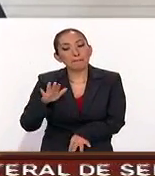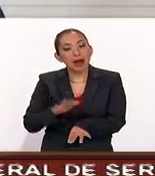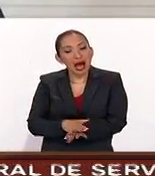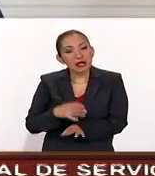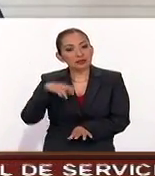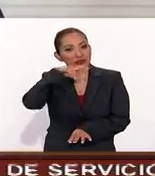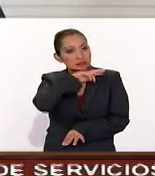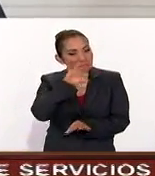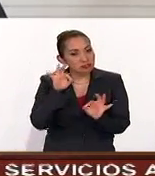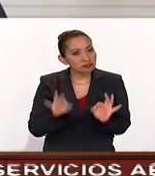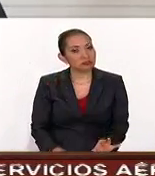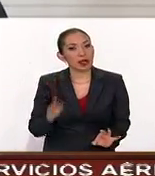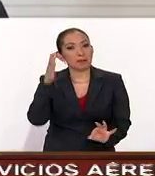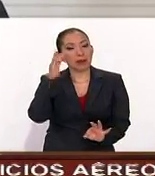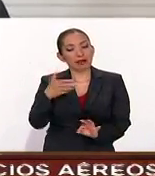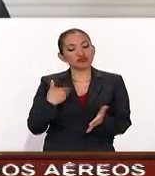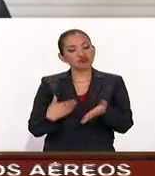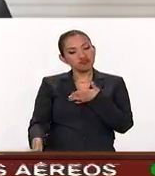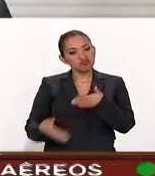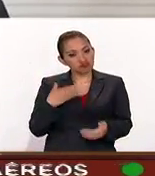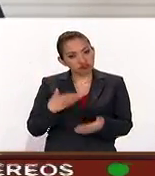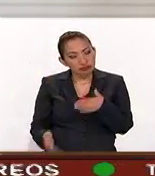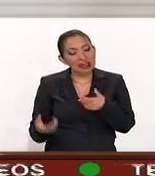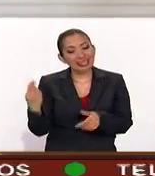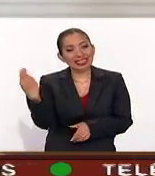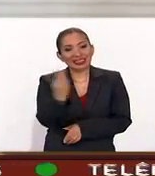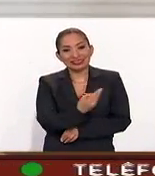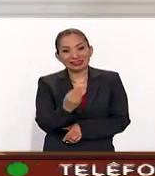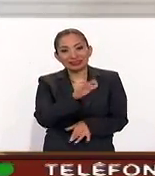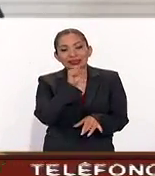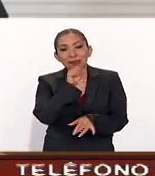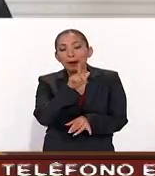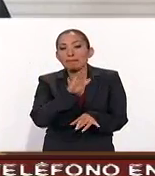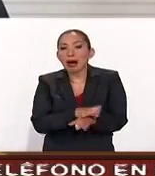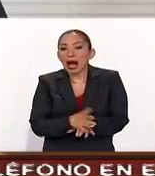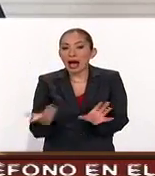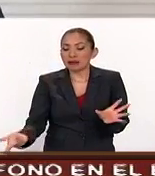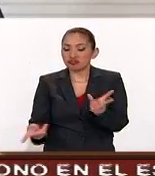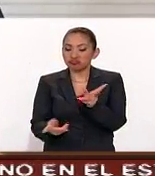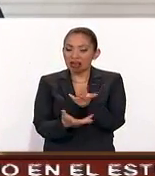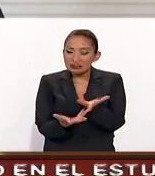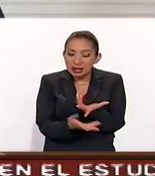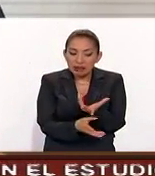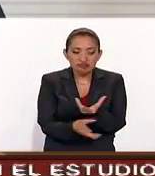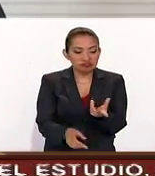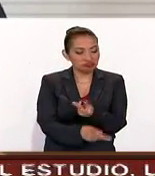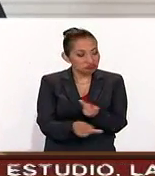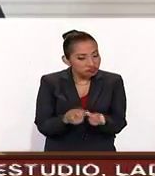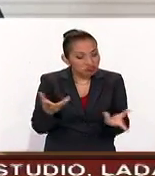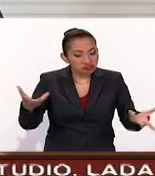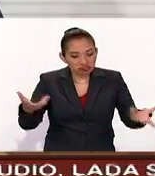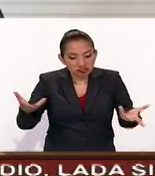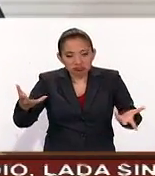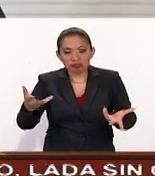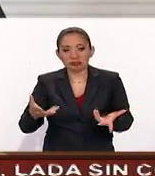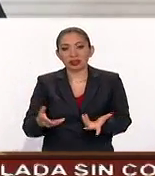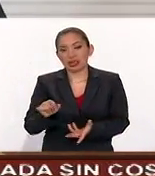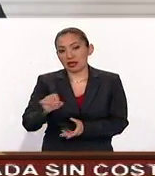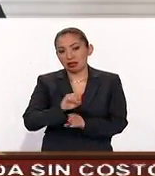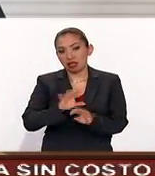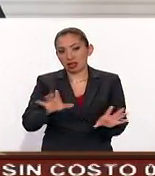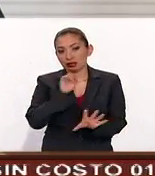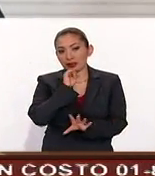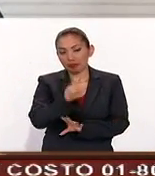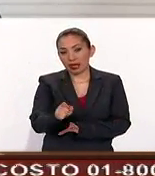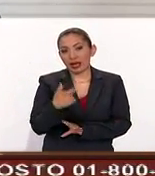más eficientes, ser más innovadores. Necesitamos también ser más productivos y obviamente